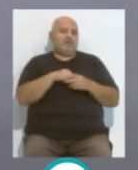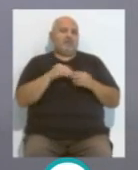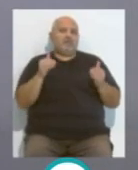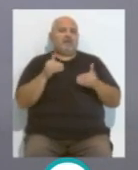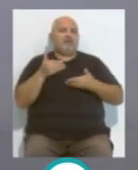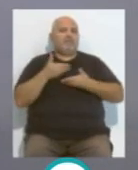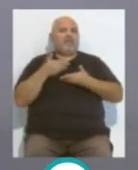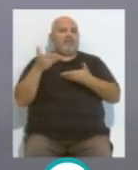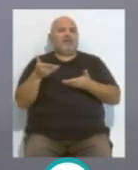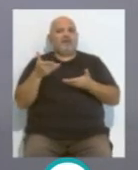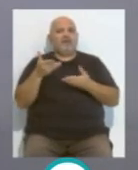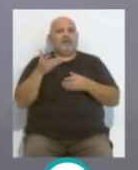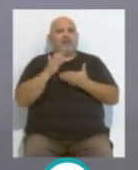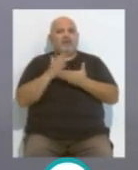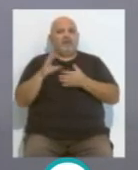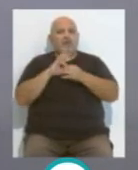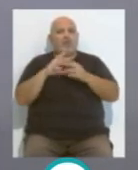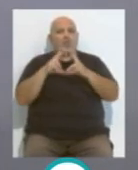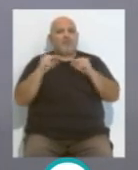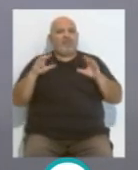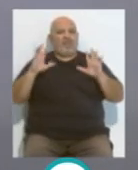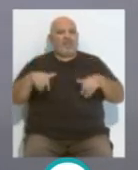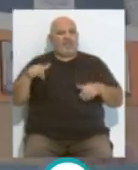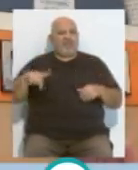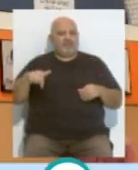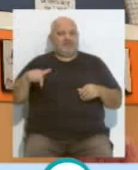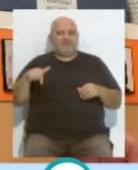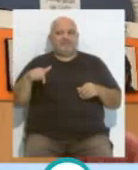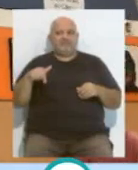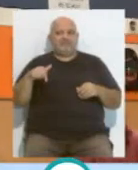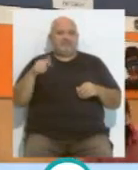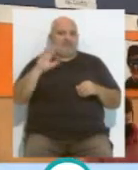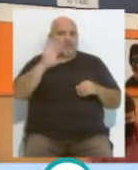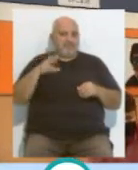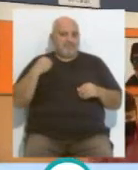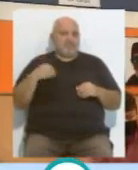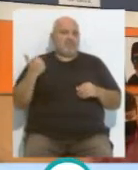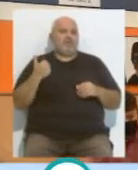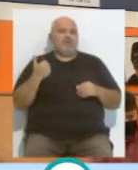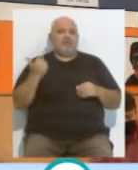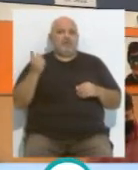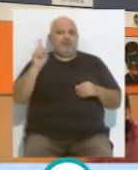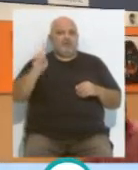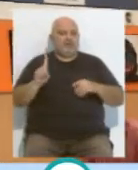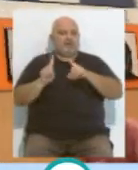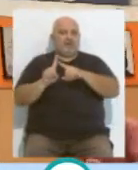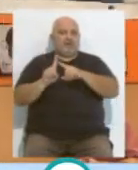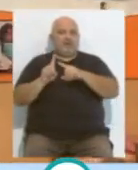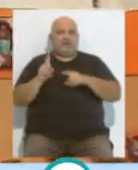invitación por parte de la Universidad de Cádiz Fran en la que tú también estás